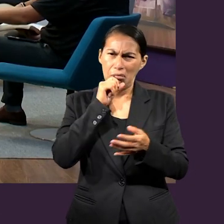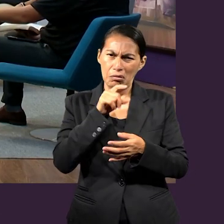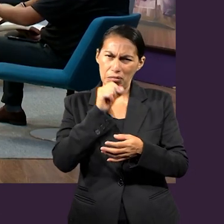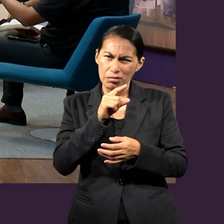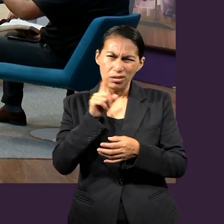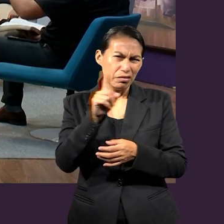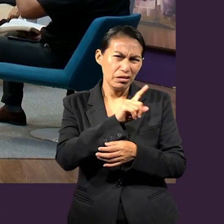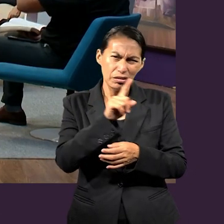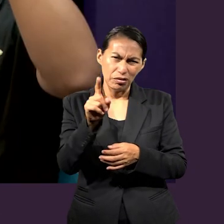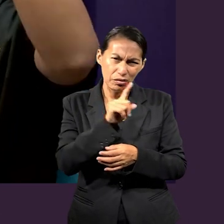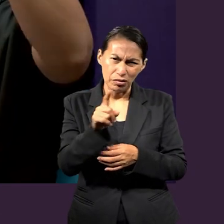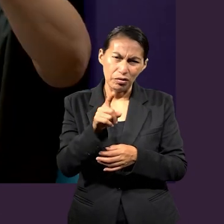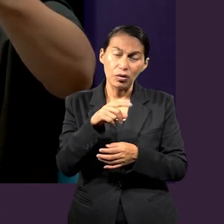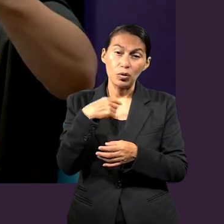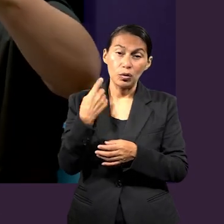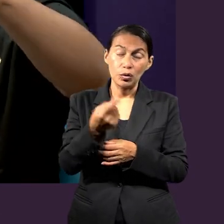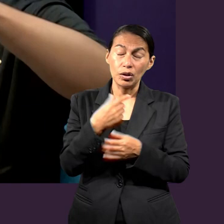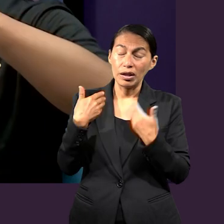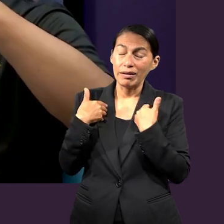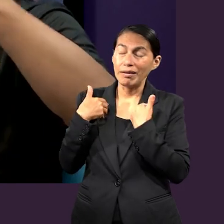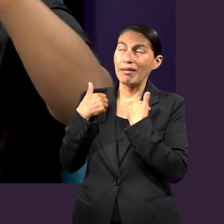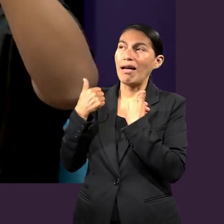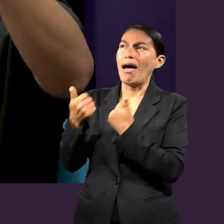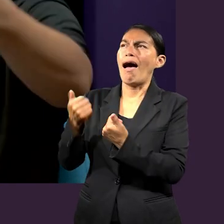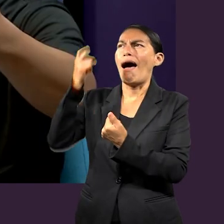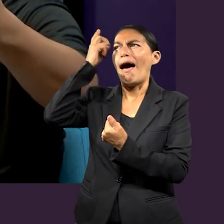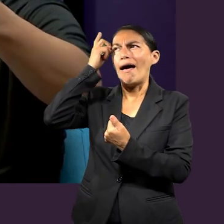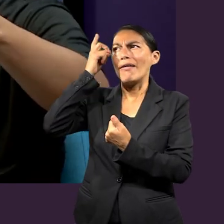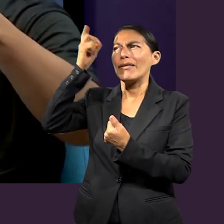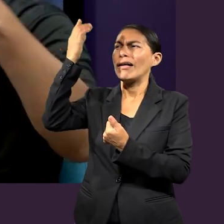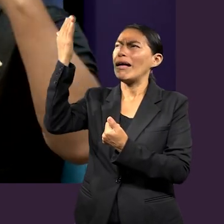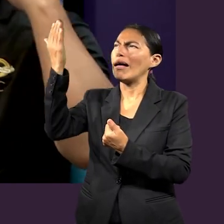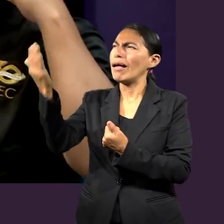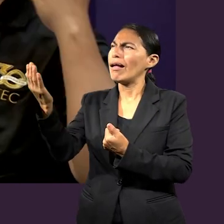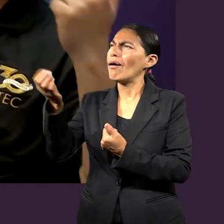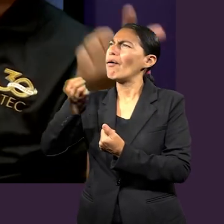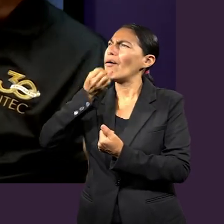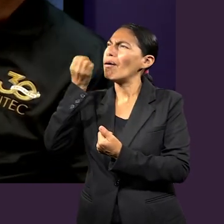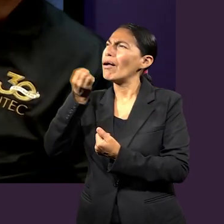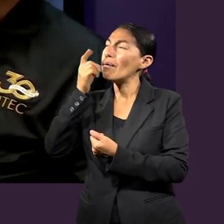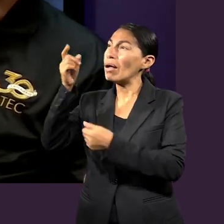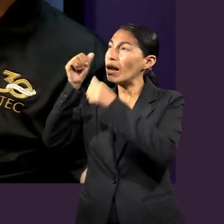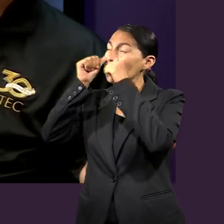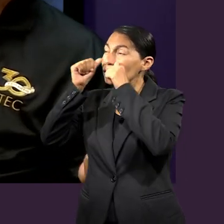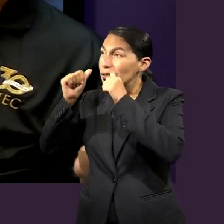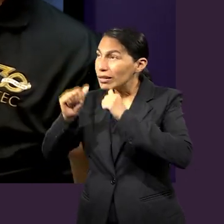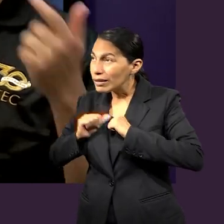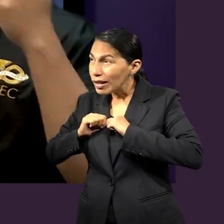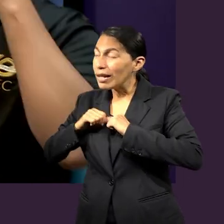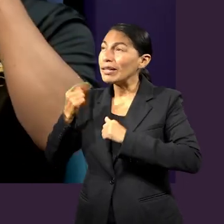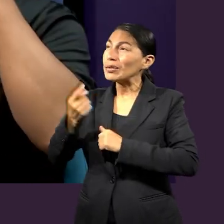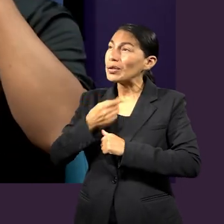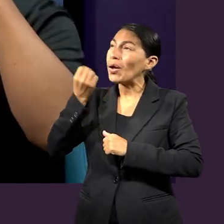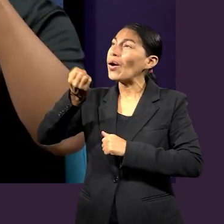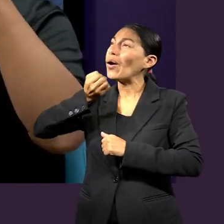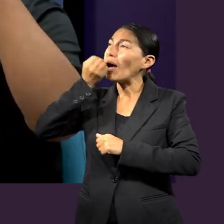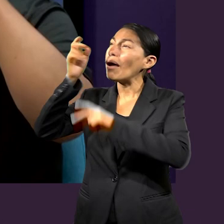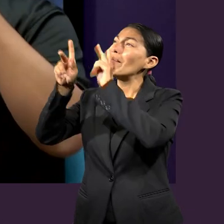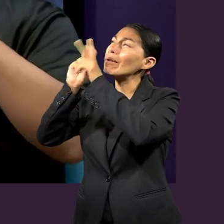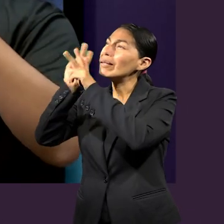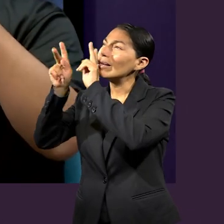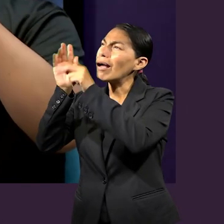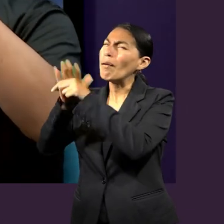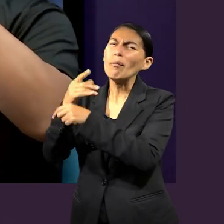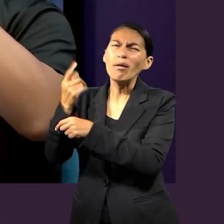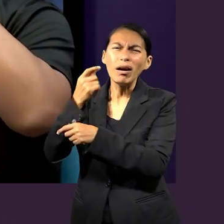sostiene la oración, es decir, ¿a quién le oramos? ¿Por qué oramos? ¿Por qué nos escucha? ¿Por qué es capaz que